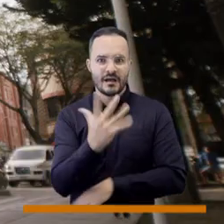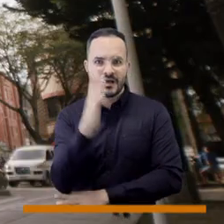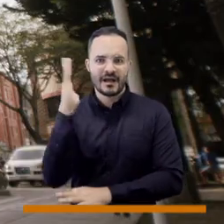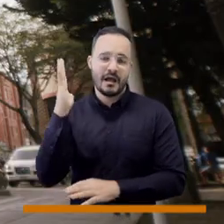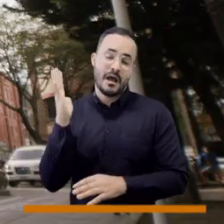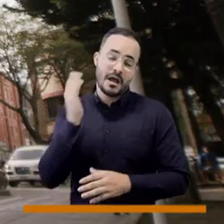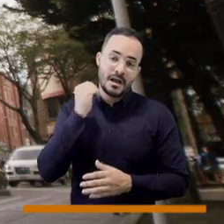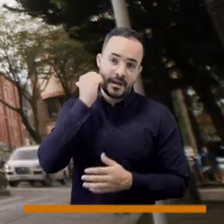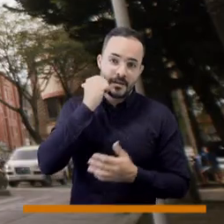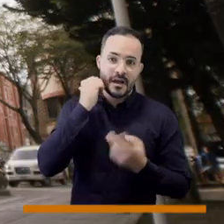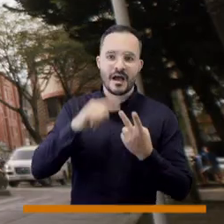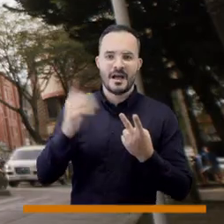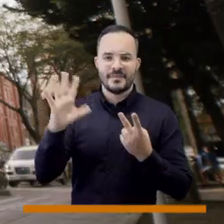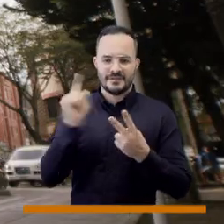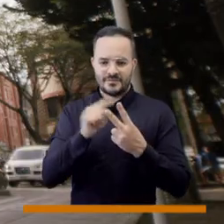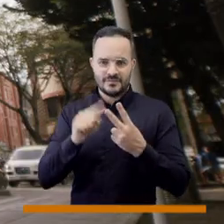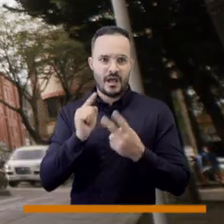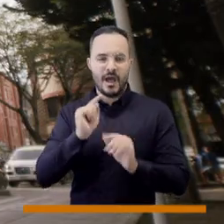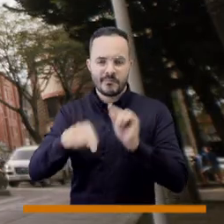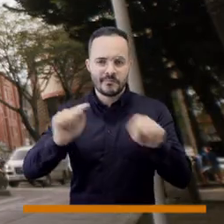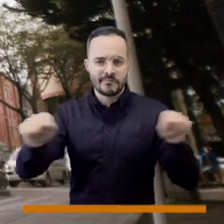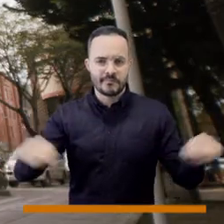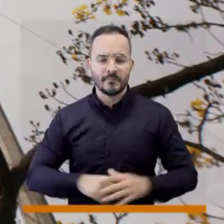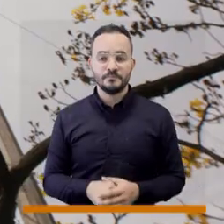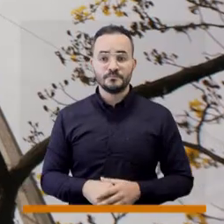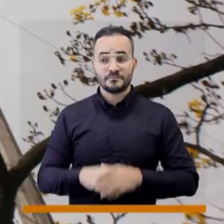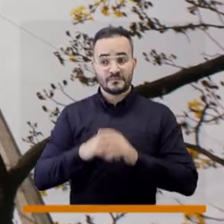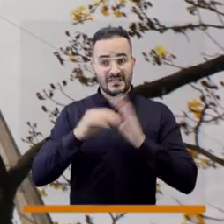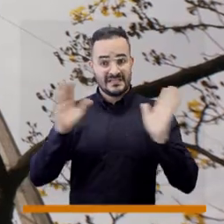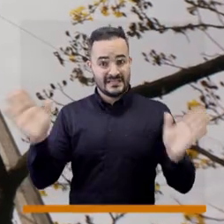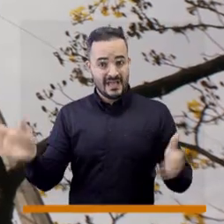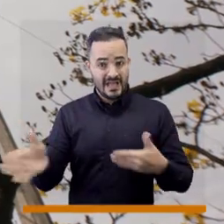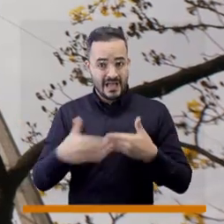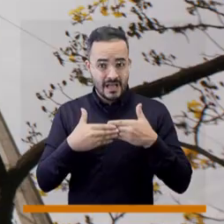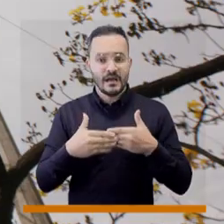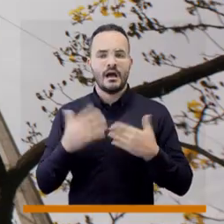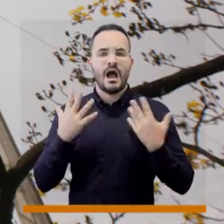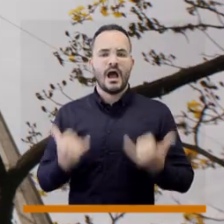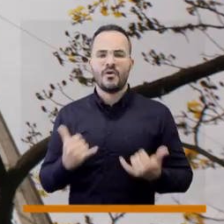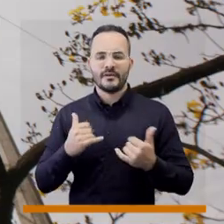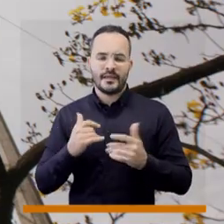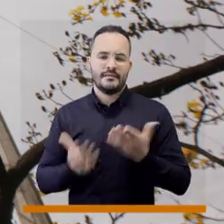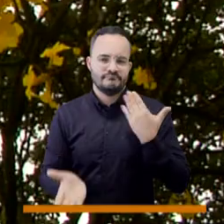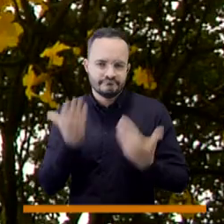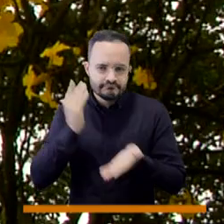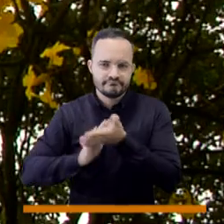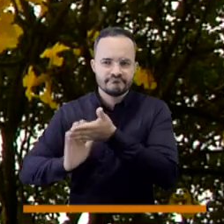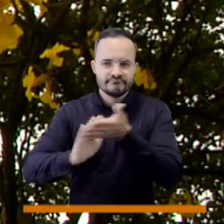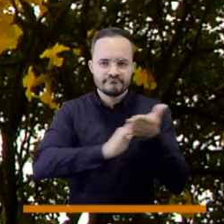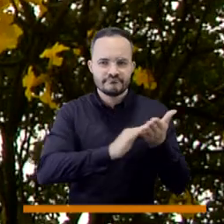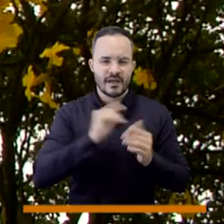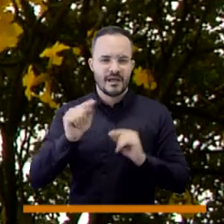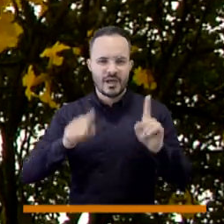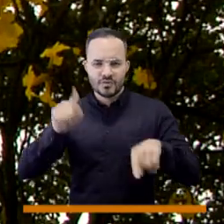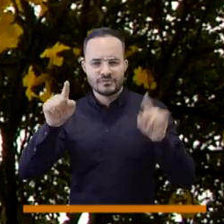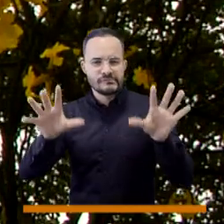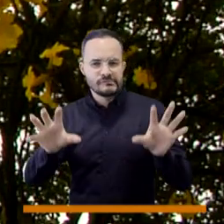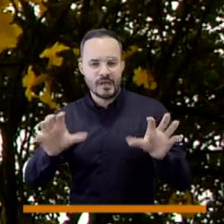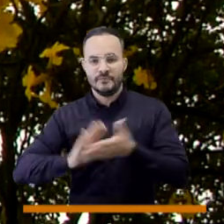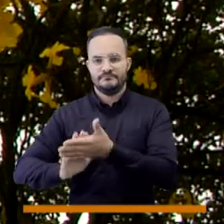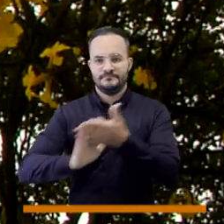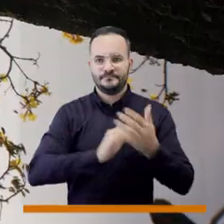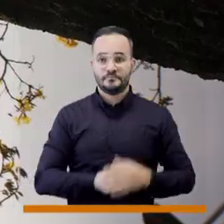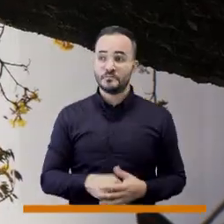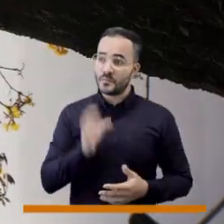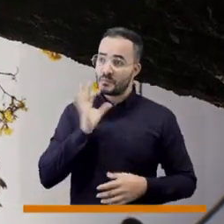en el proyecto. Venimos ya en este proceso final, es un plan de mantenimiento. Este árbol se ve